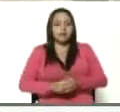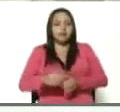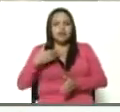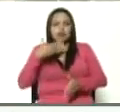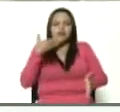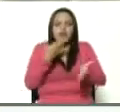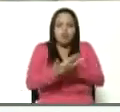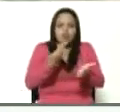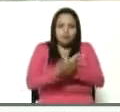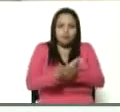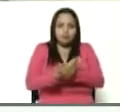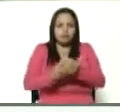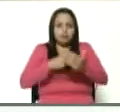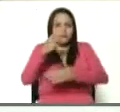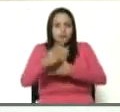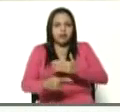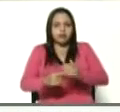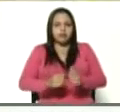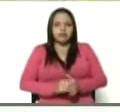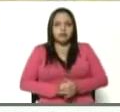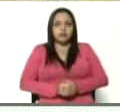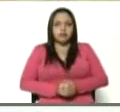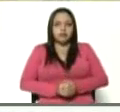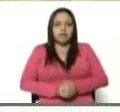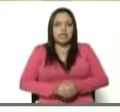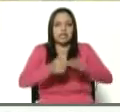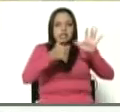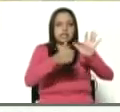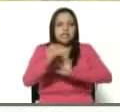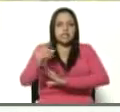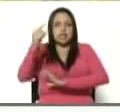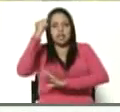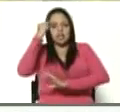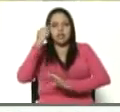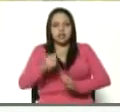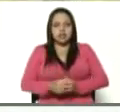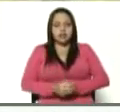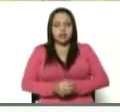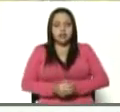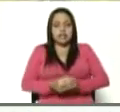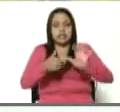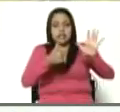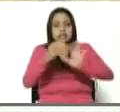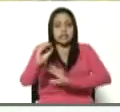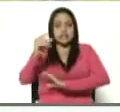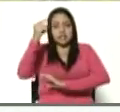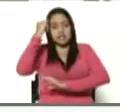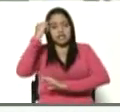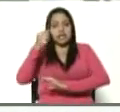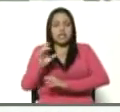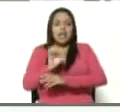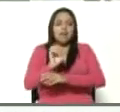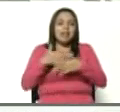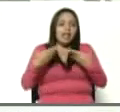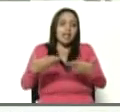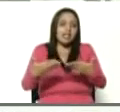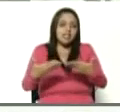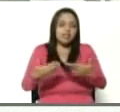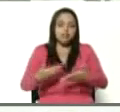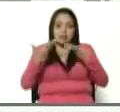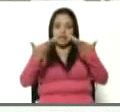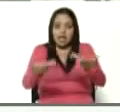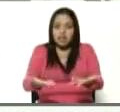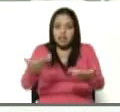de una vez un plan de 60 días, 60 días de emergencia y abastecimiento,